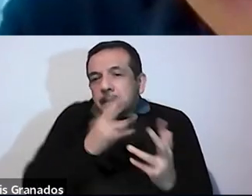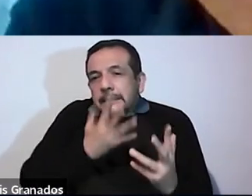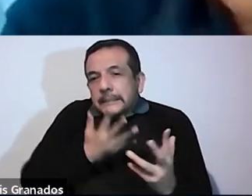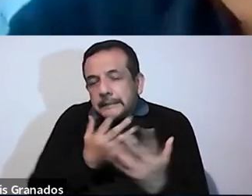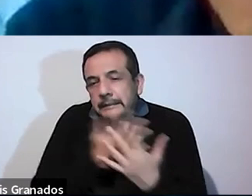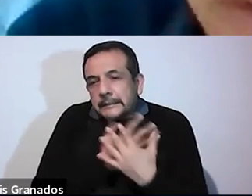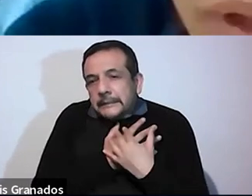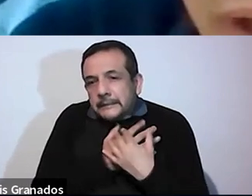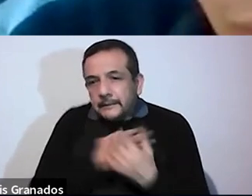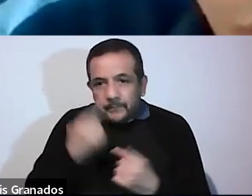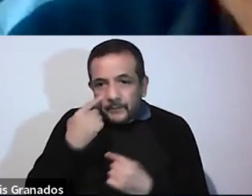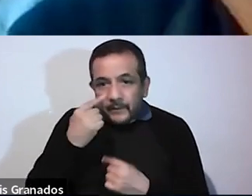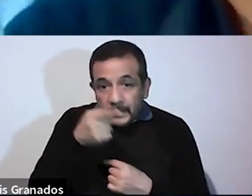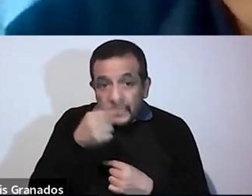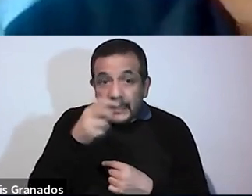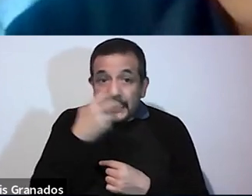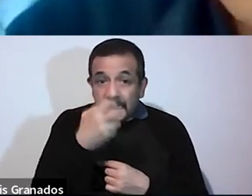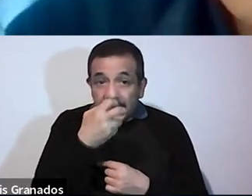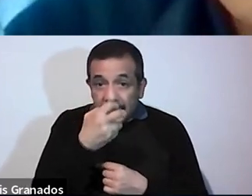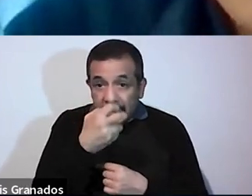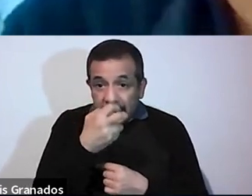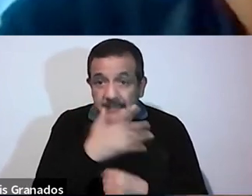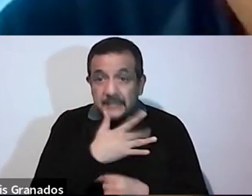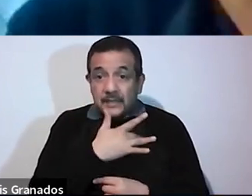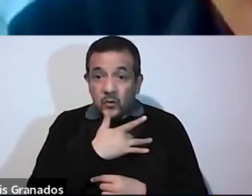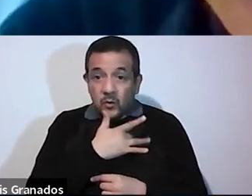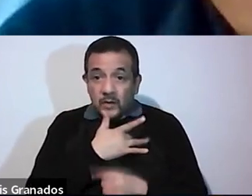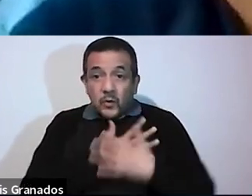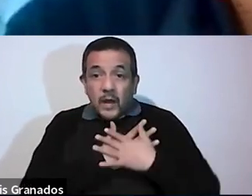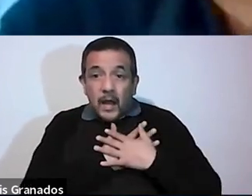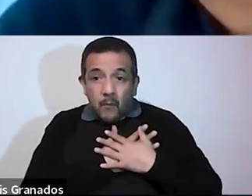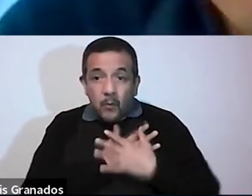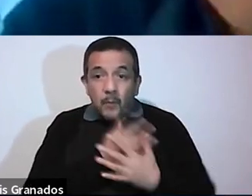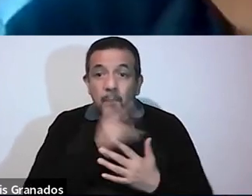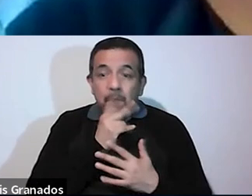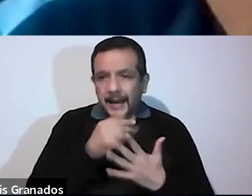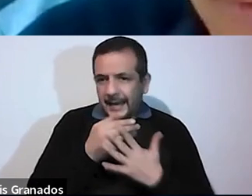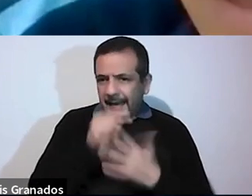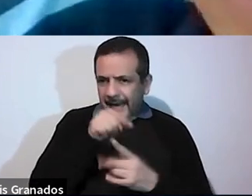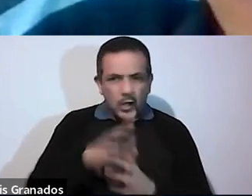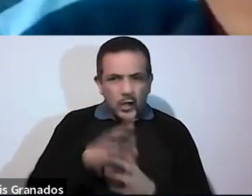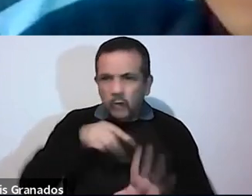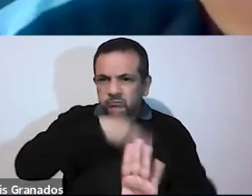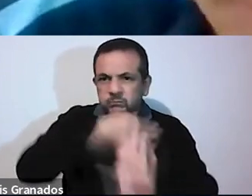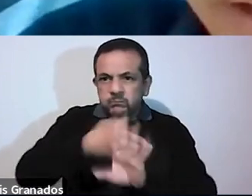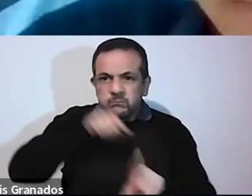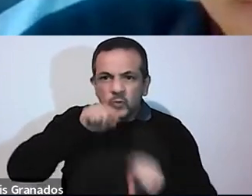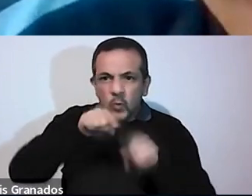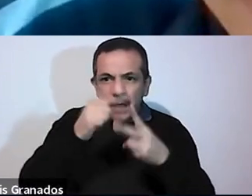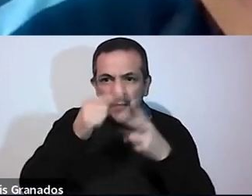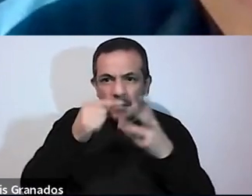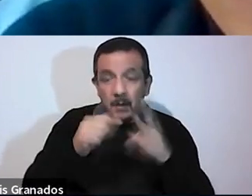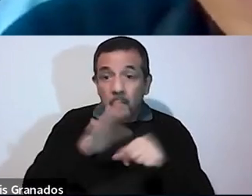Y es que ante ese corazón misericordioso del padre, que antes de condenar o de juzgar o acusar, como puede hacer a veces el mal